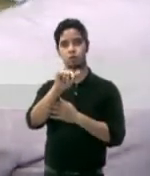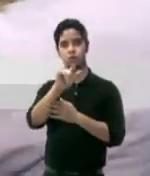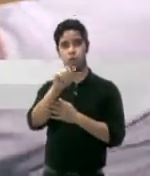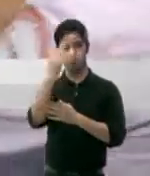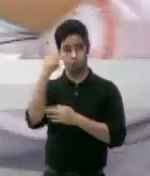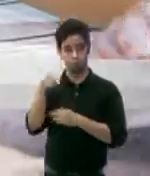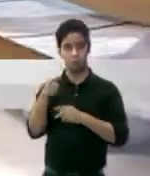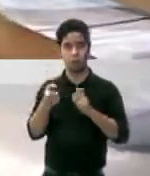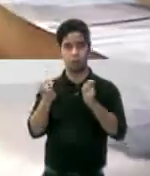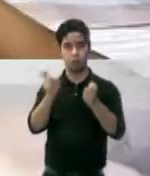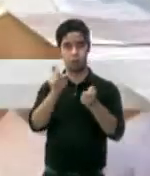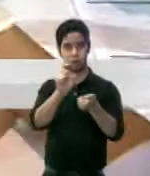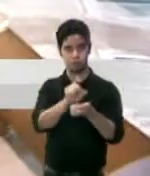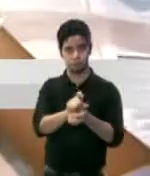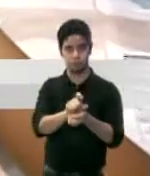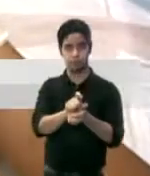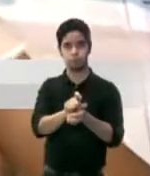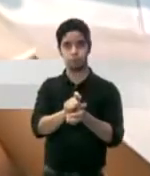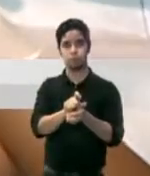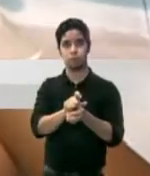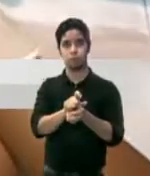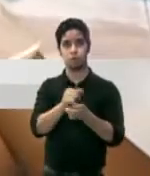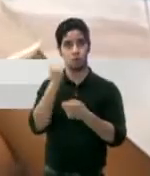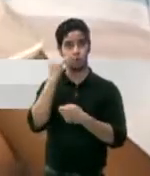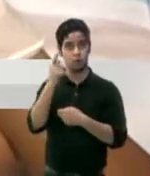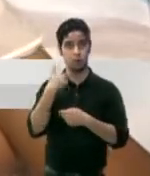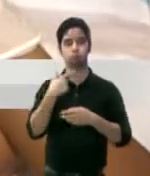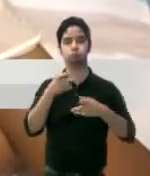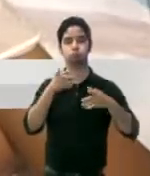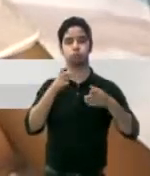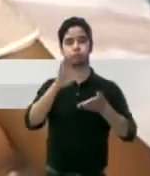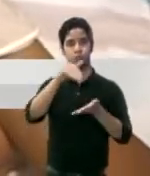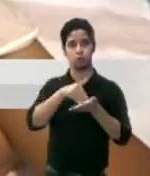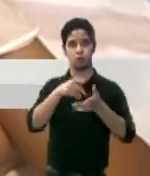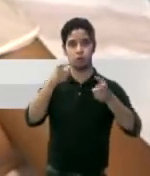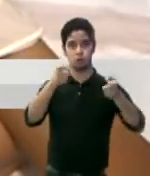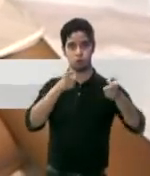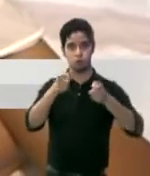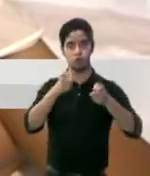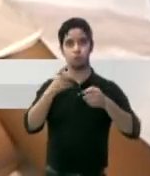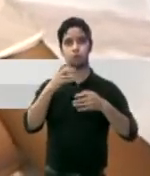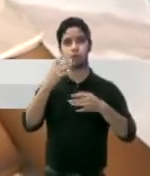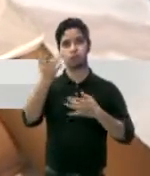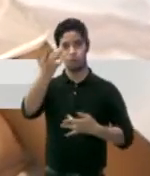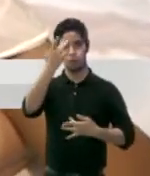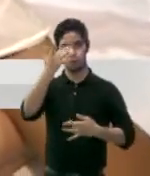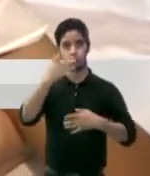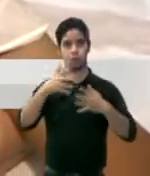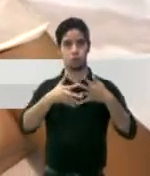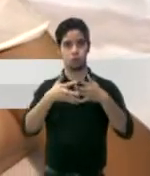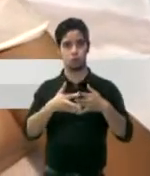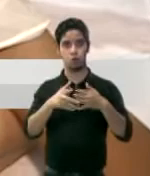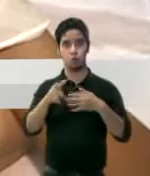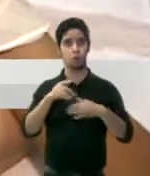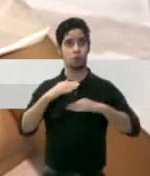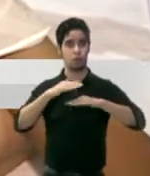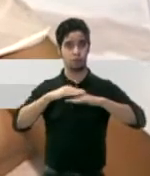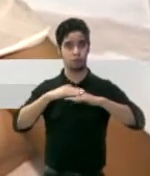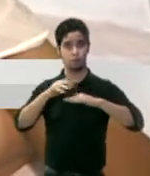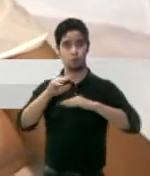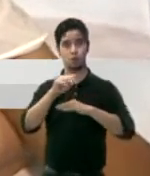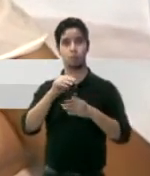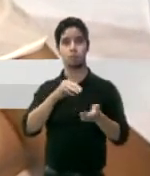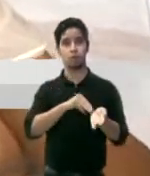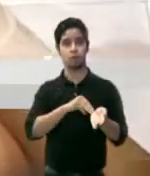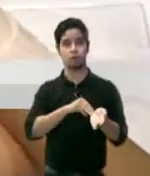mutado, de acuerdo con los Centros para el Control y Prevención de Enfermedades de Estados Unidos. En un aviso a los médicos,